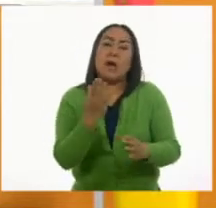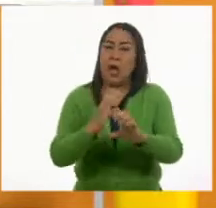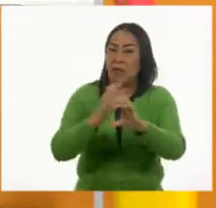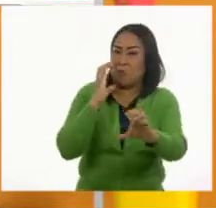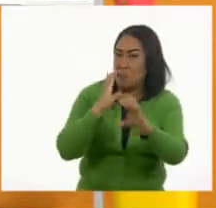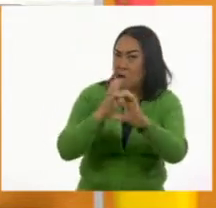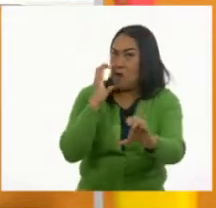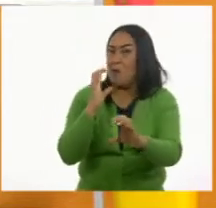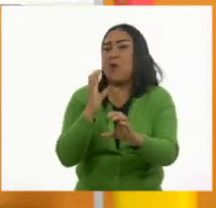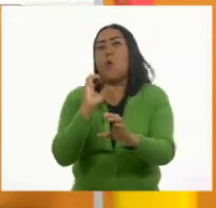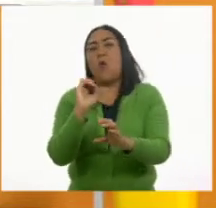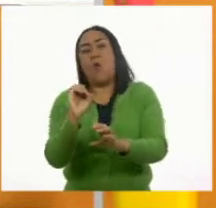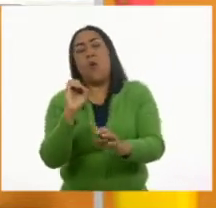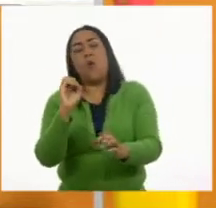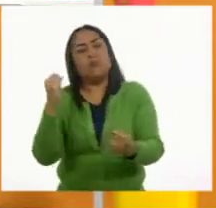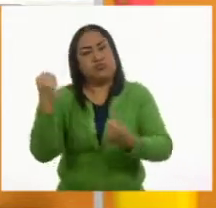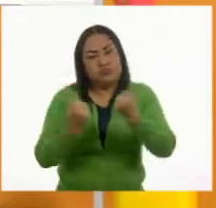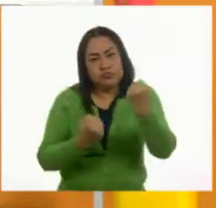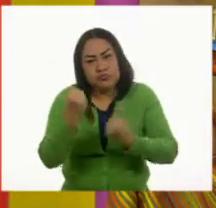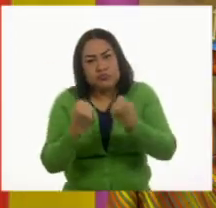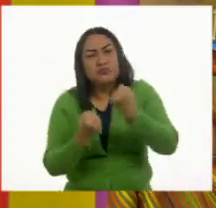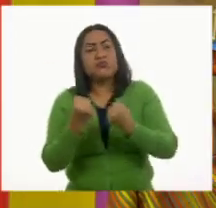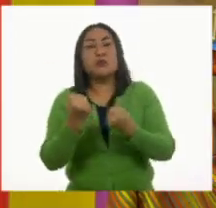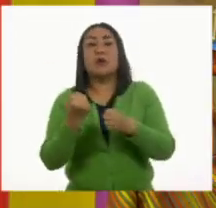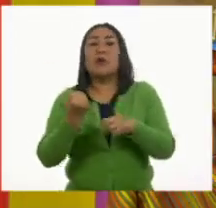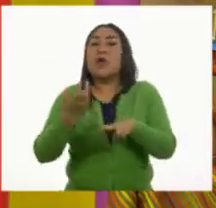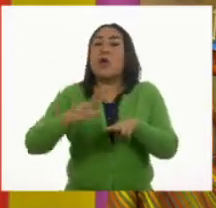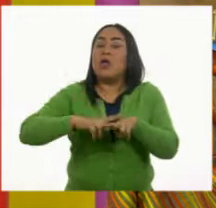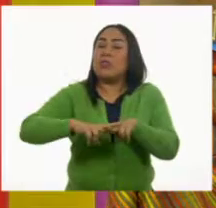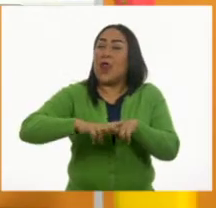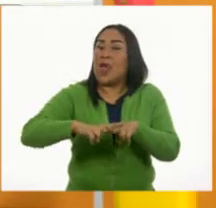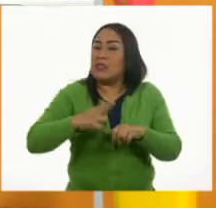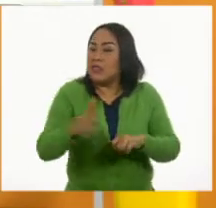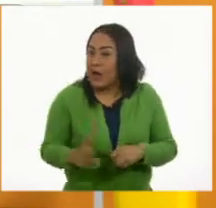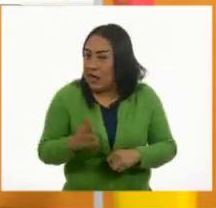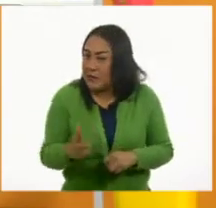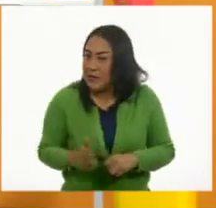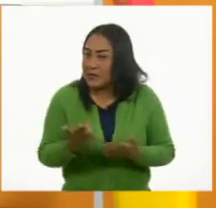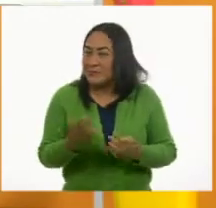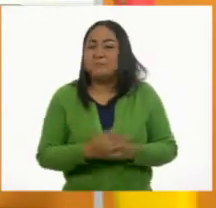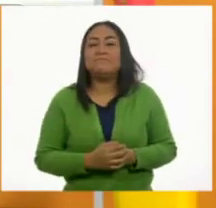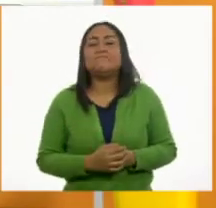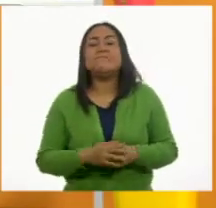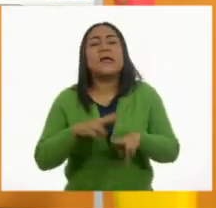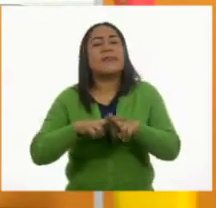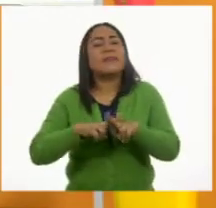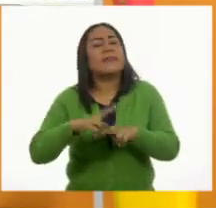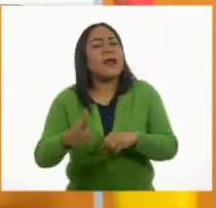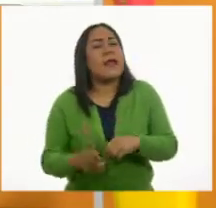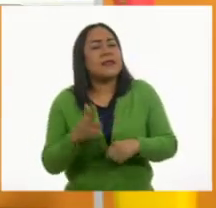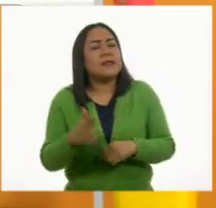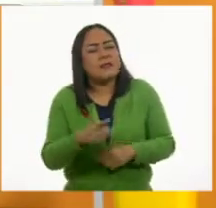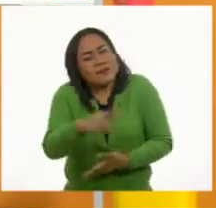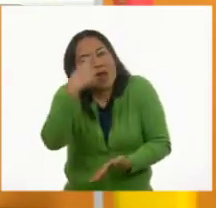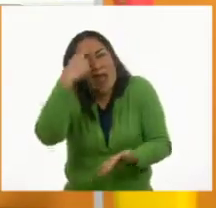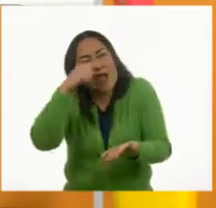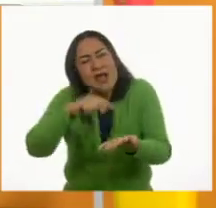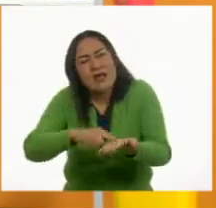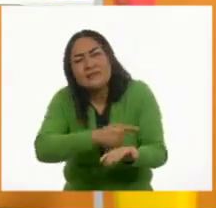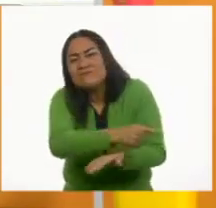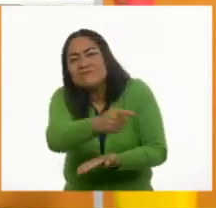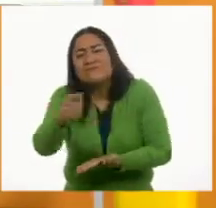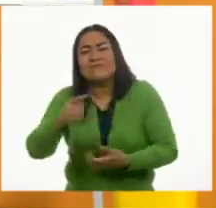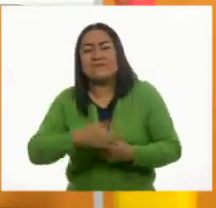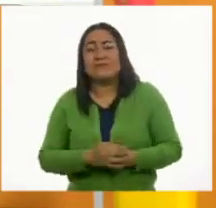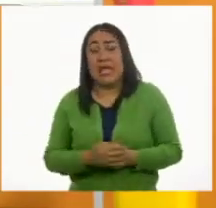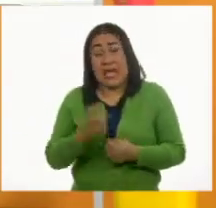o en camión o en automóvil. O en trenes. O en trenes. Y los trenes, ¿qué creen niños? Los trenes empezaron a